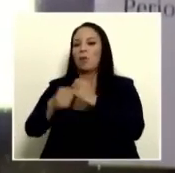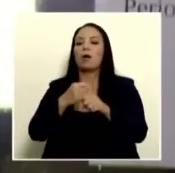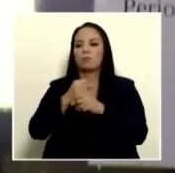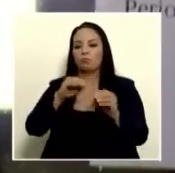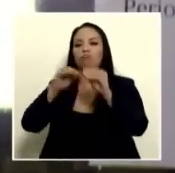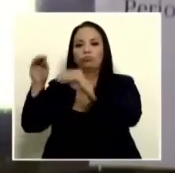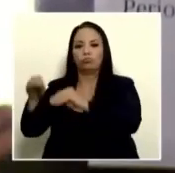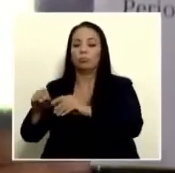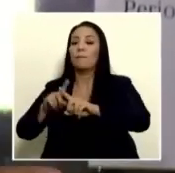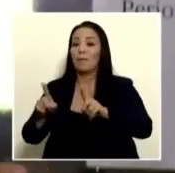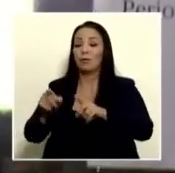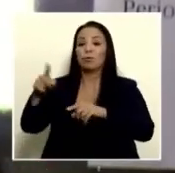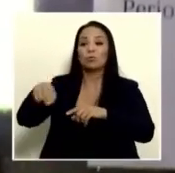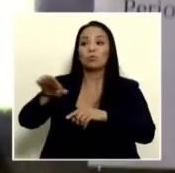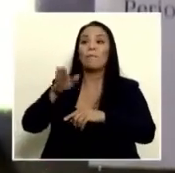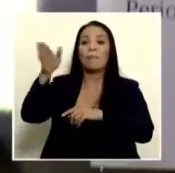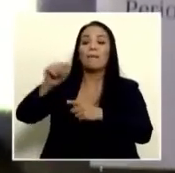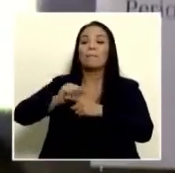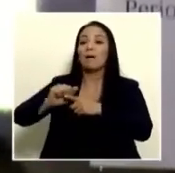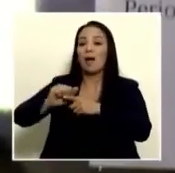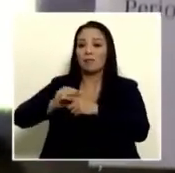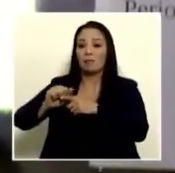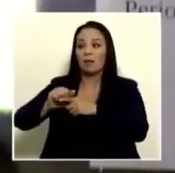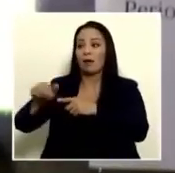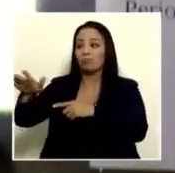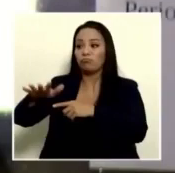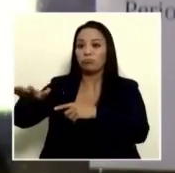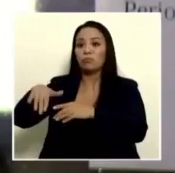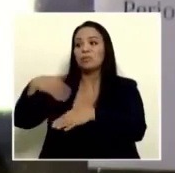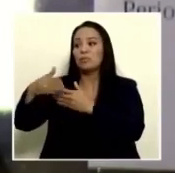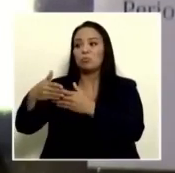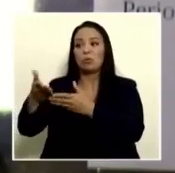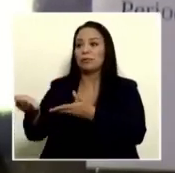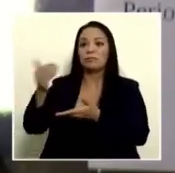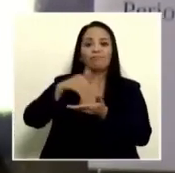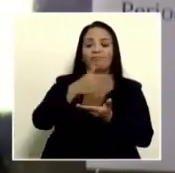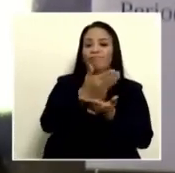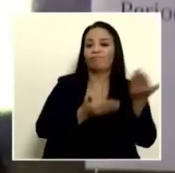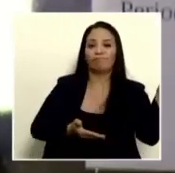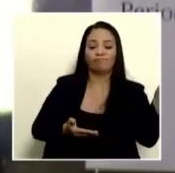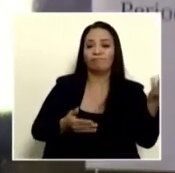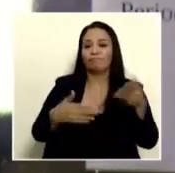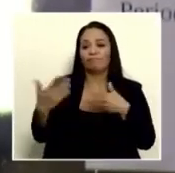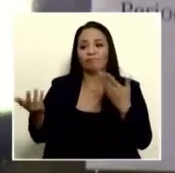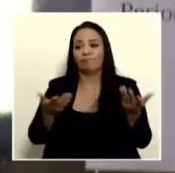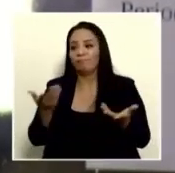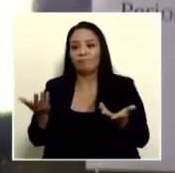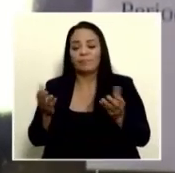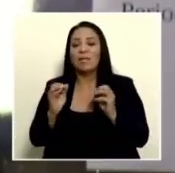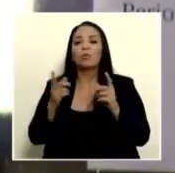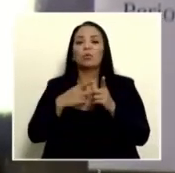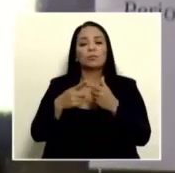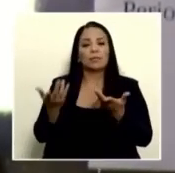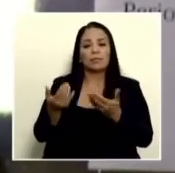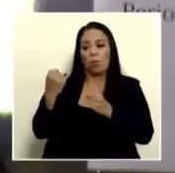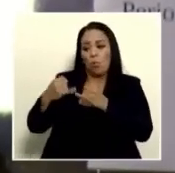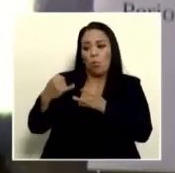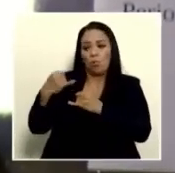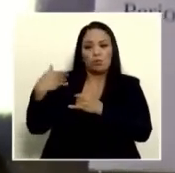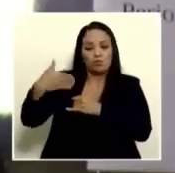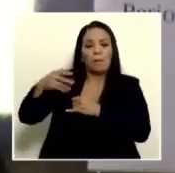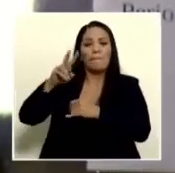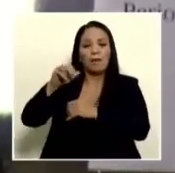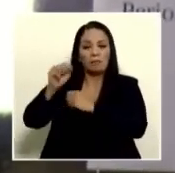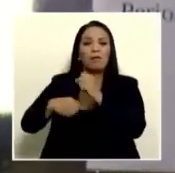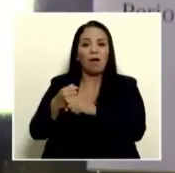cierto del caso es que van a una práctica regresan y no vuelven más y esta es una situación paliativa que durante los últimos 20 años se ha dado